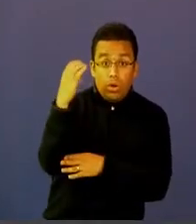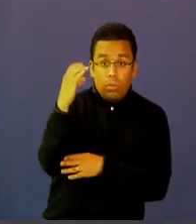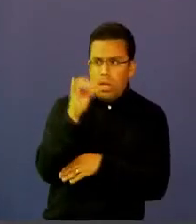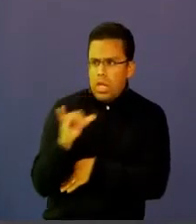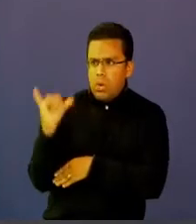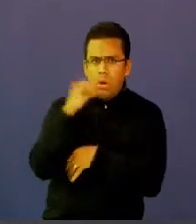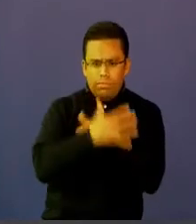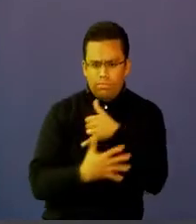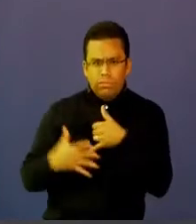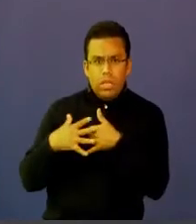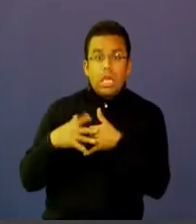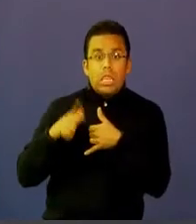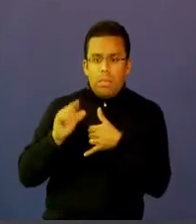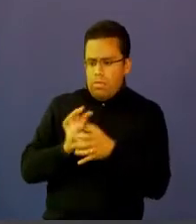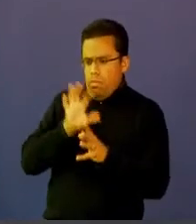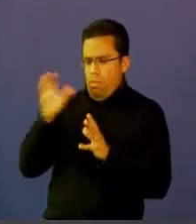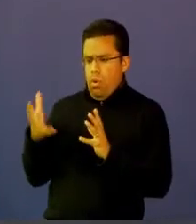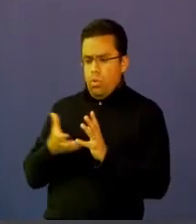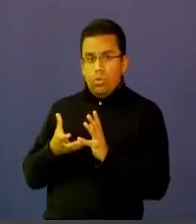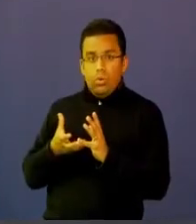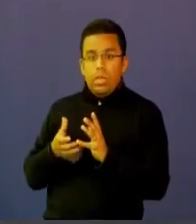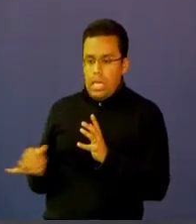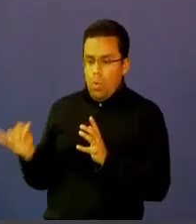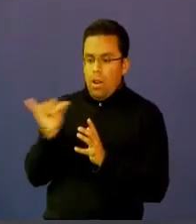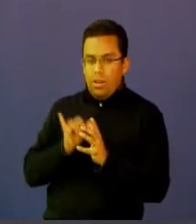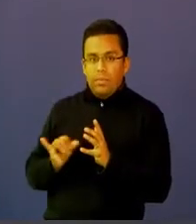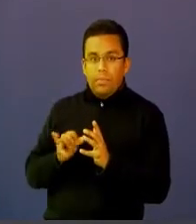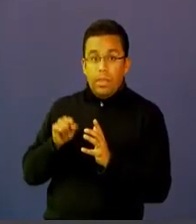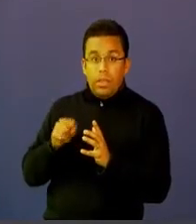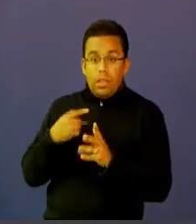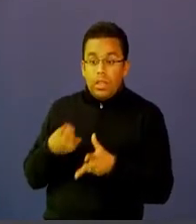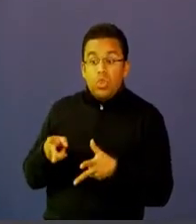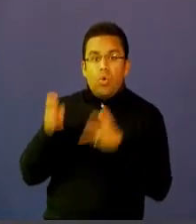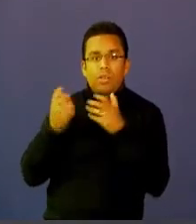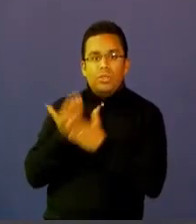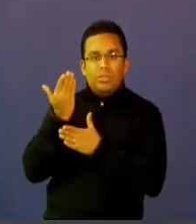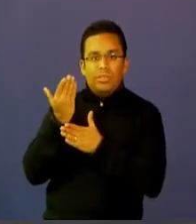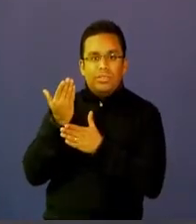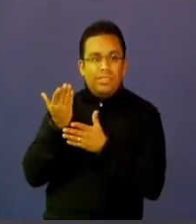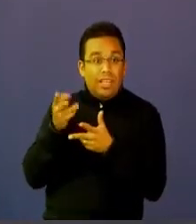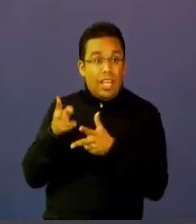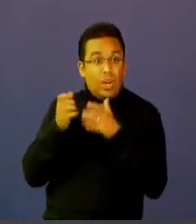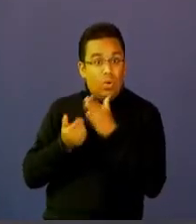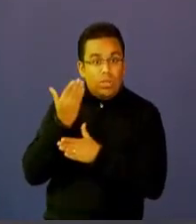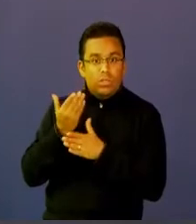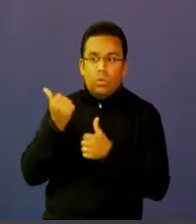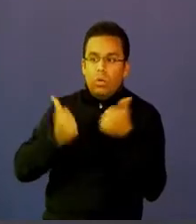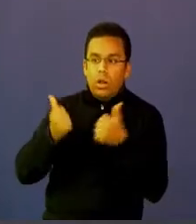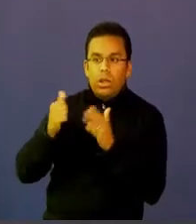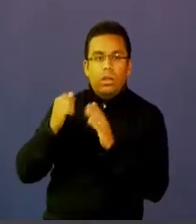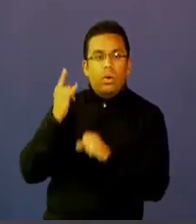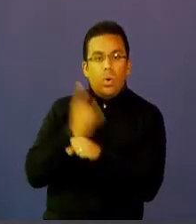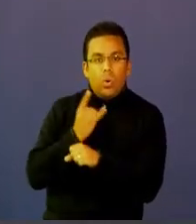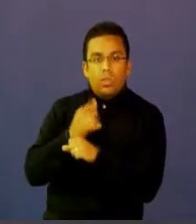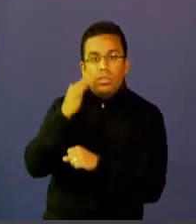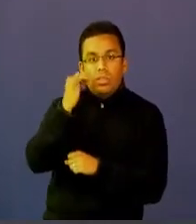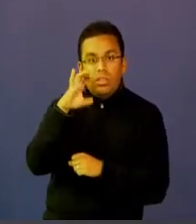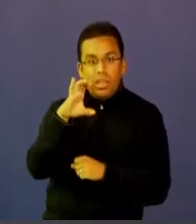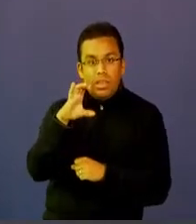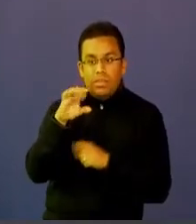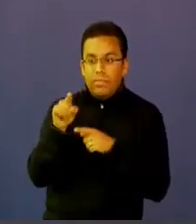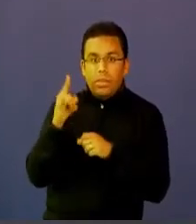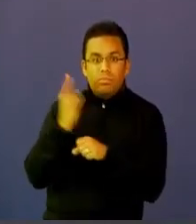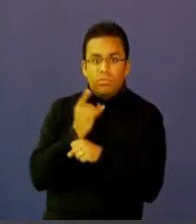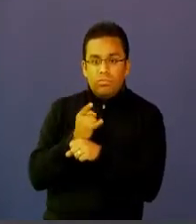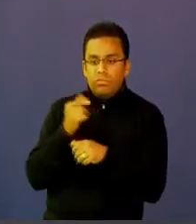países del mundo al implementar esta innovación porque quiero decir la innovación educativa con uso de TIC es un proceso que existe en el